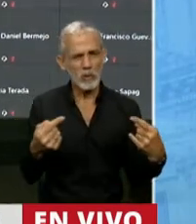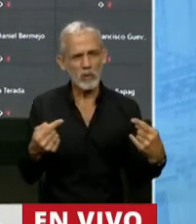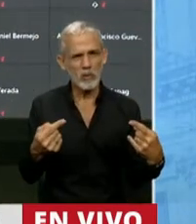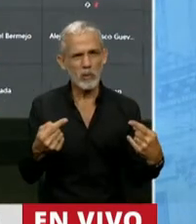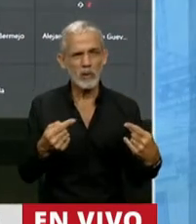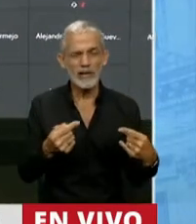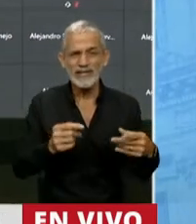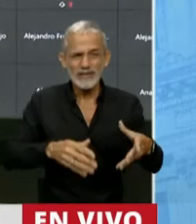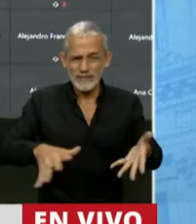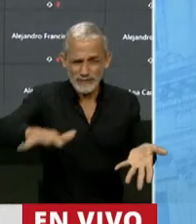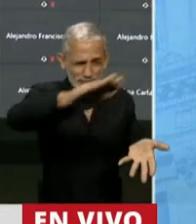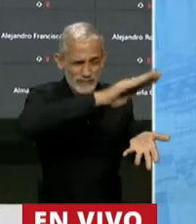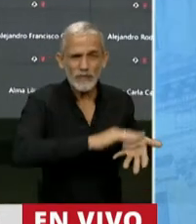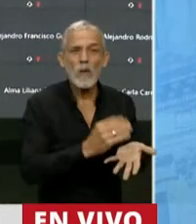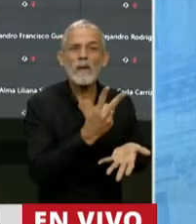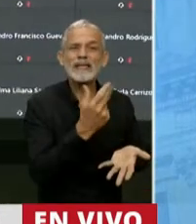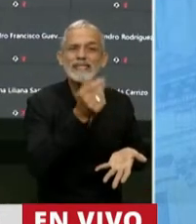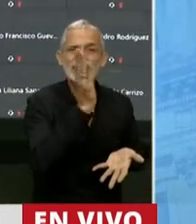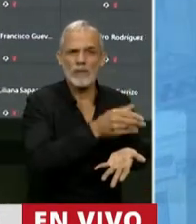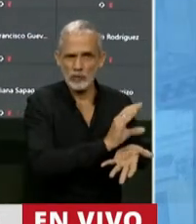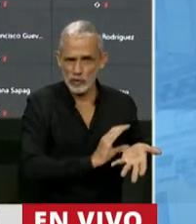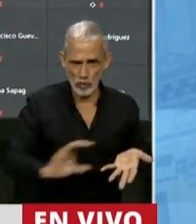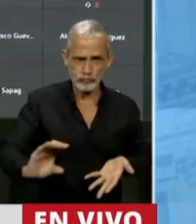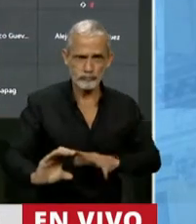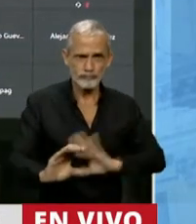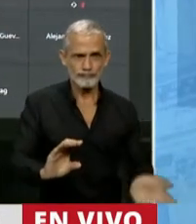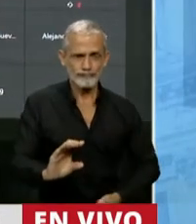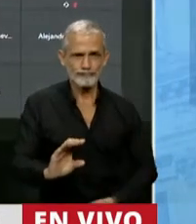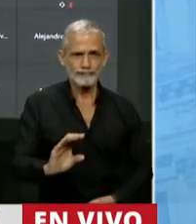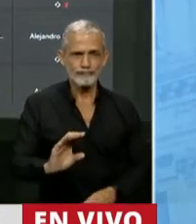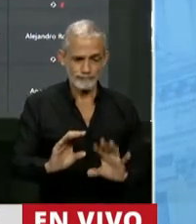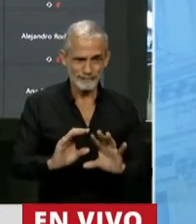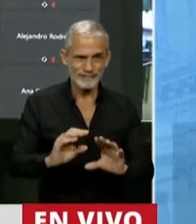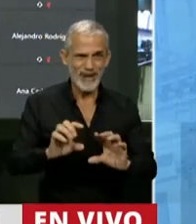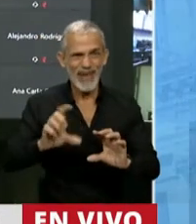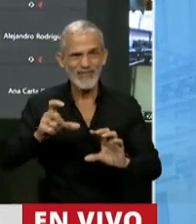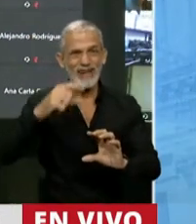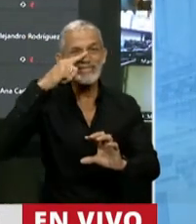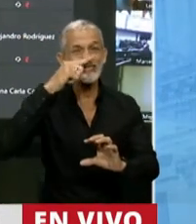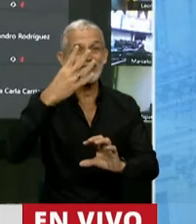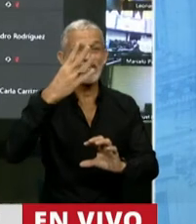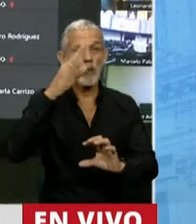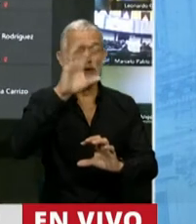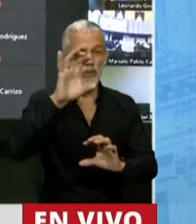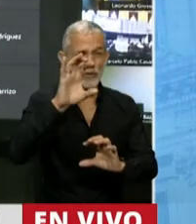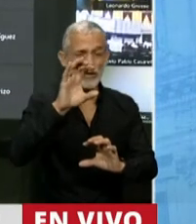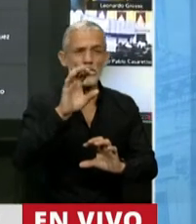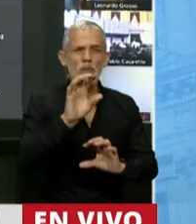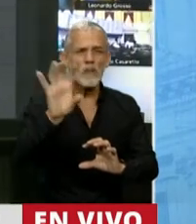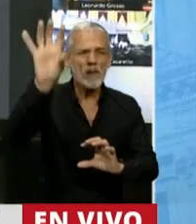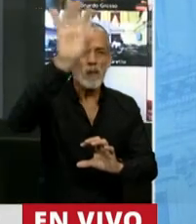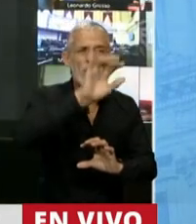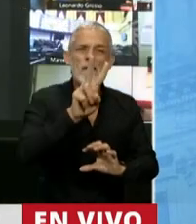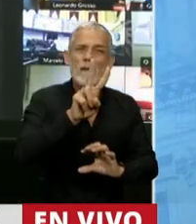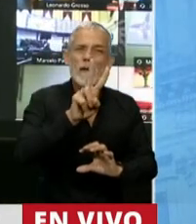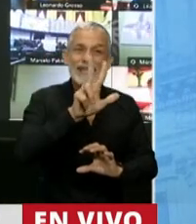se llevan casi el 26% de la coparticipación y el 74% restante se tiene que distribuir entre las